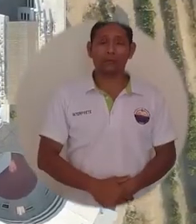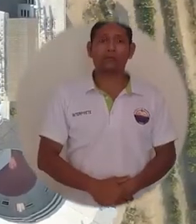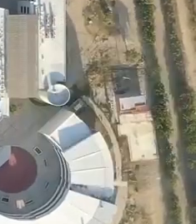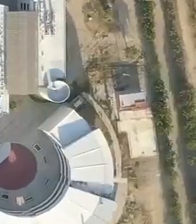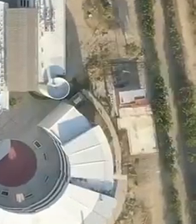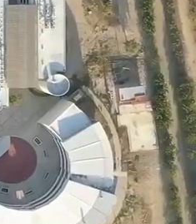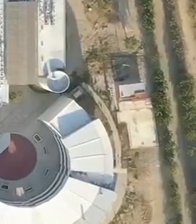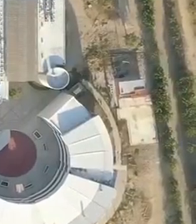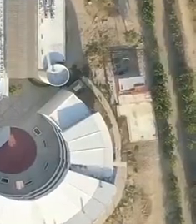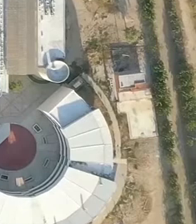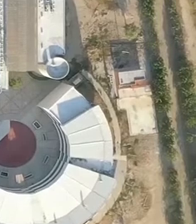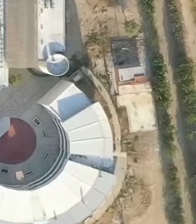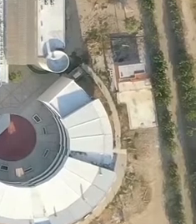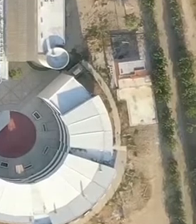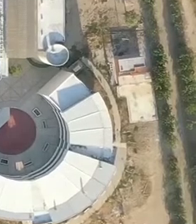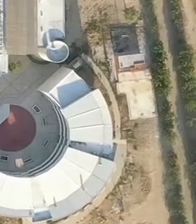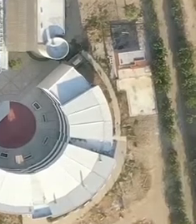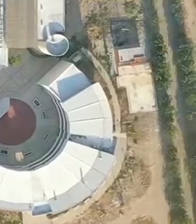como tal.